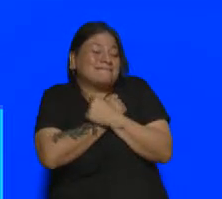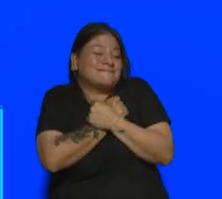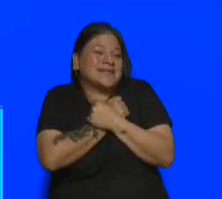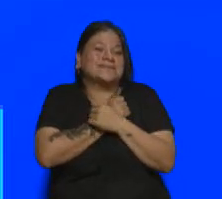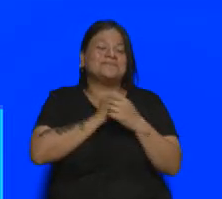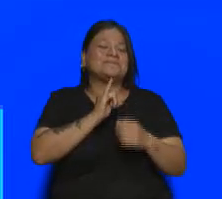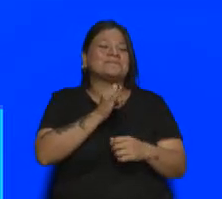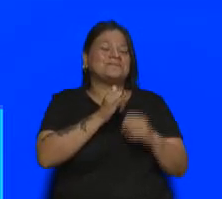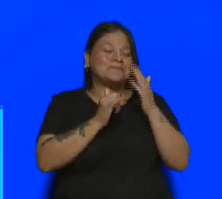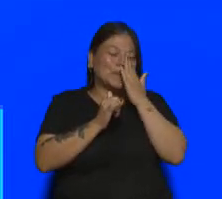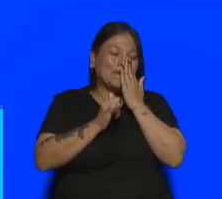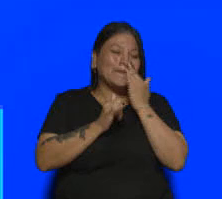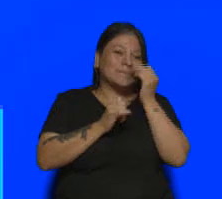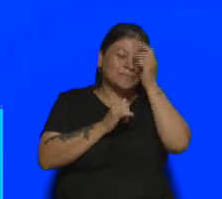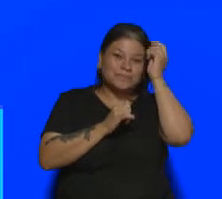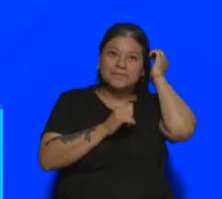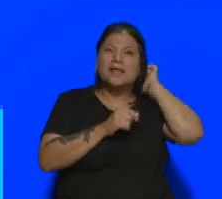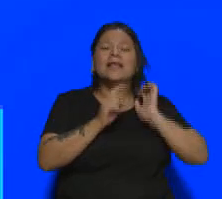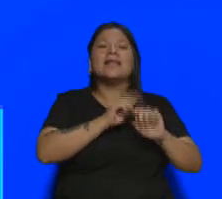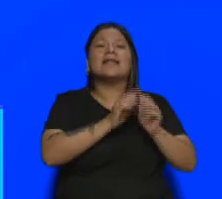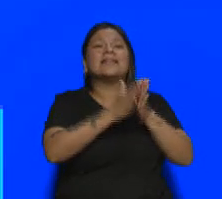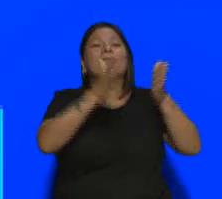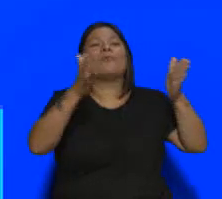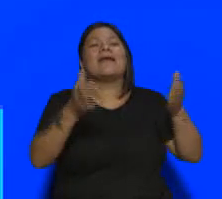que no tengo dudas que nos quieren.